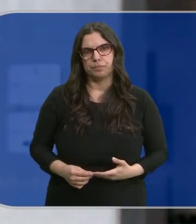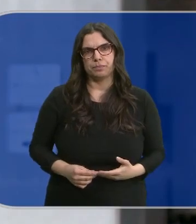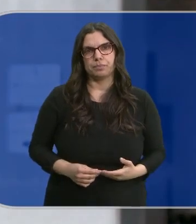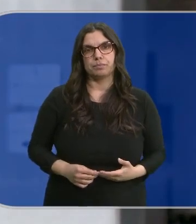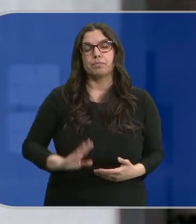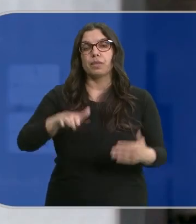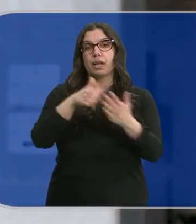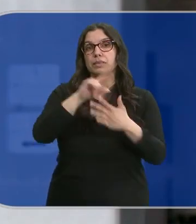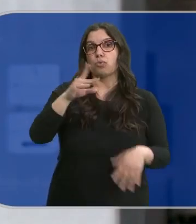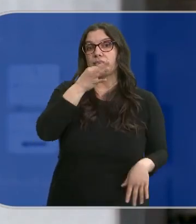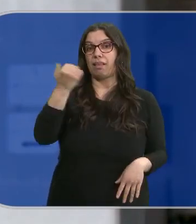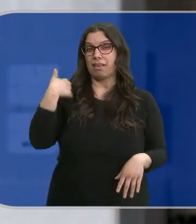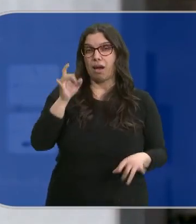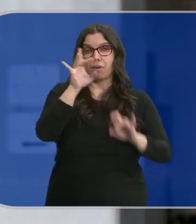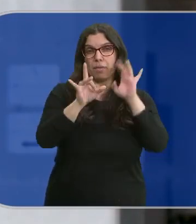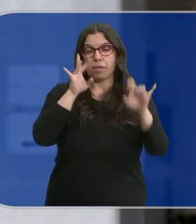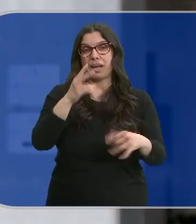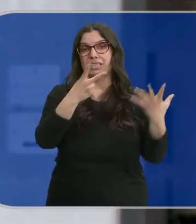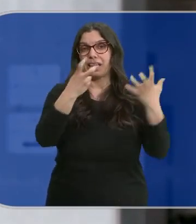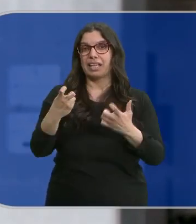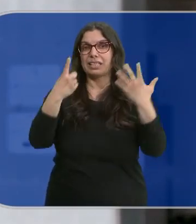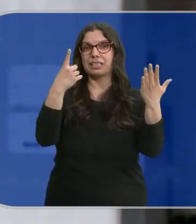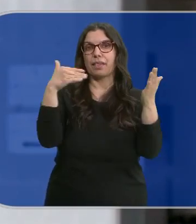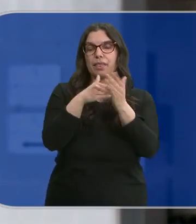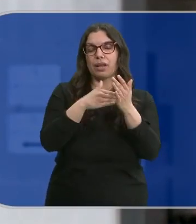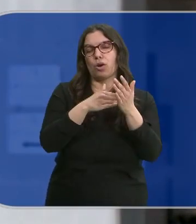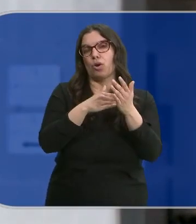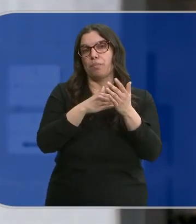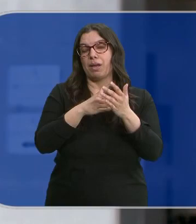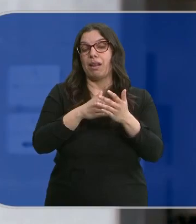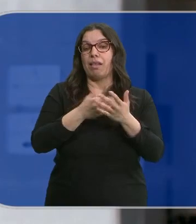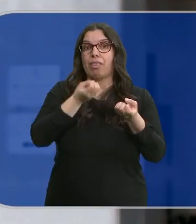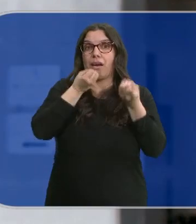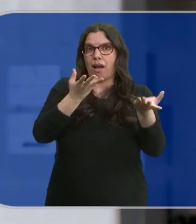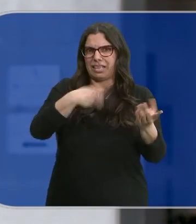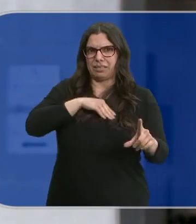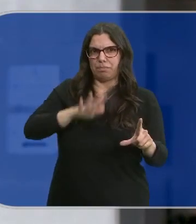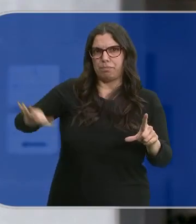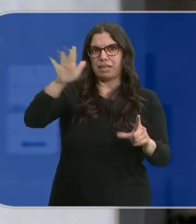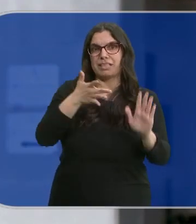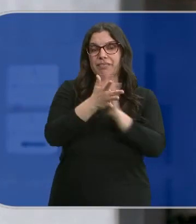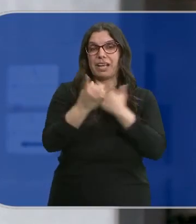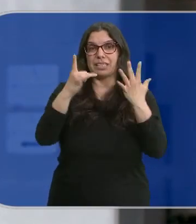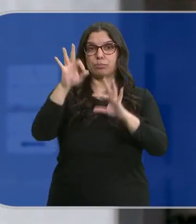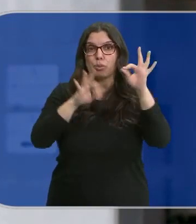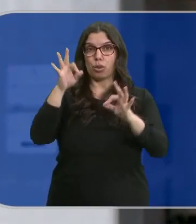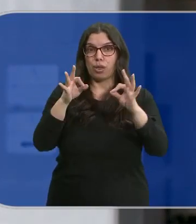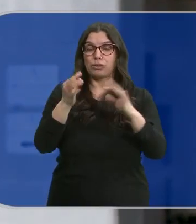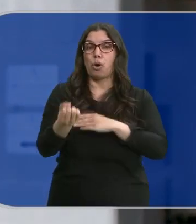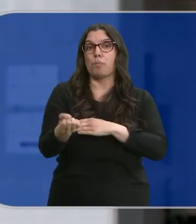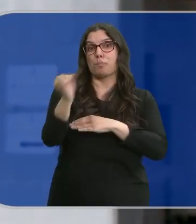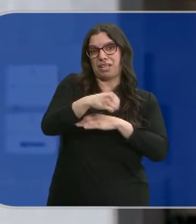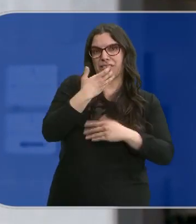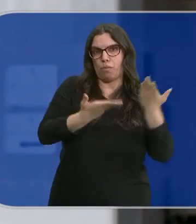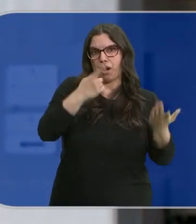Hasta la una de la tarde se han presentado 765.000 declaraciones en toda España, lo que supone un 6% más que el año pasado.